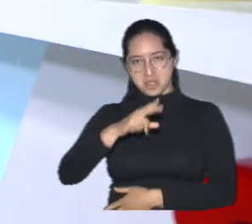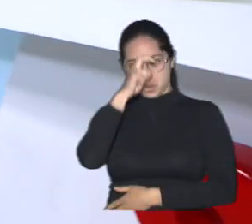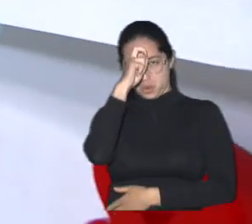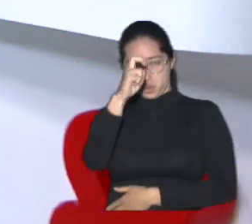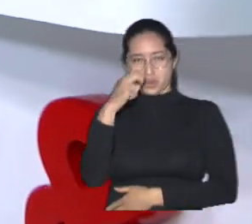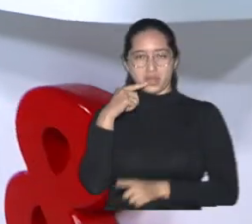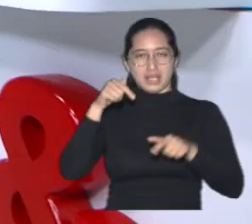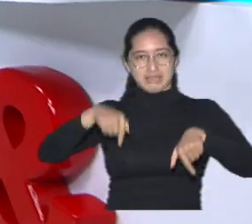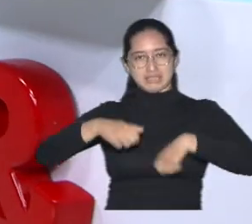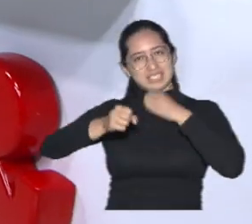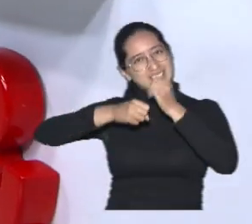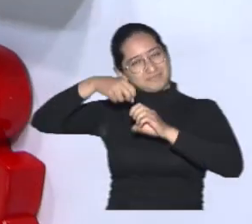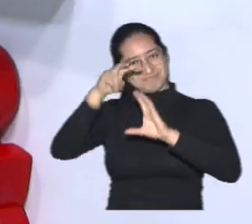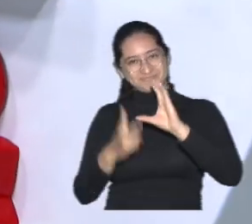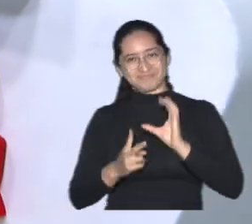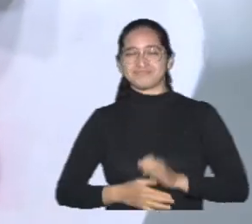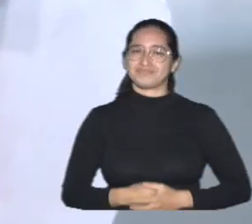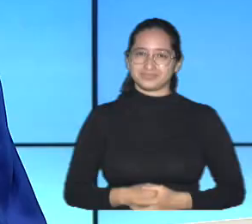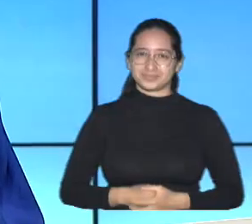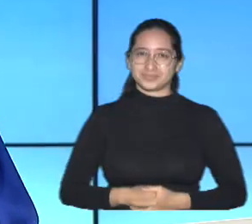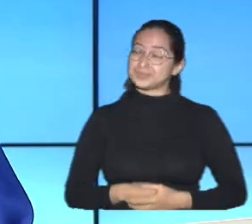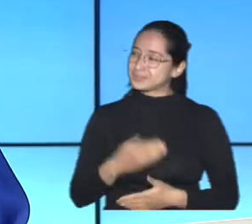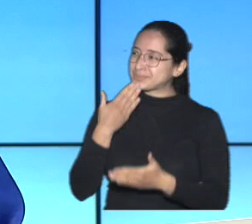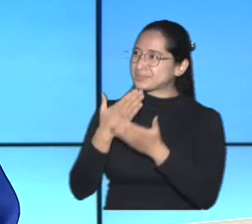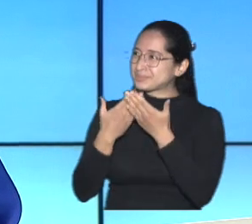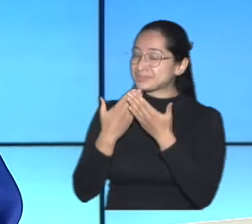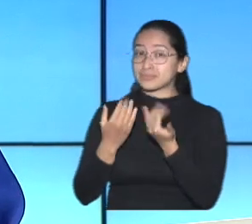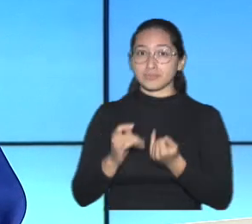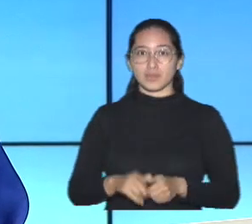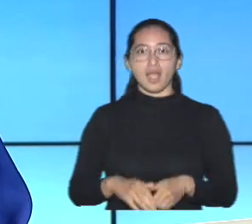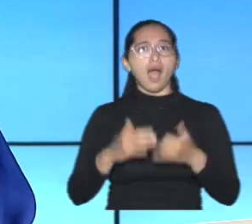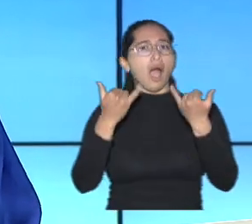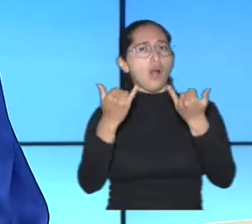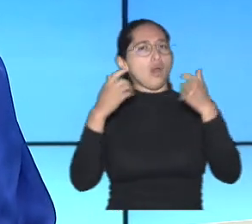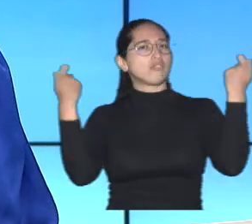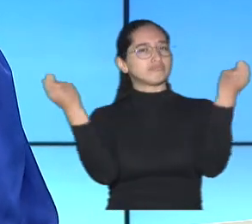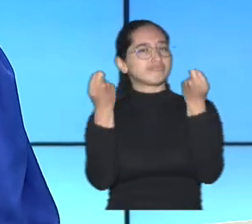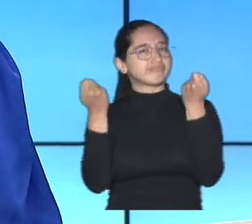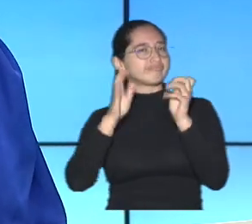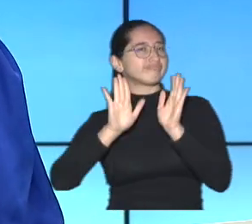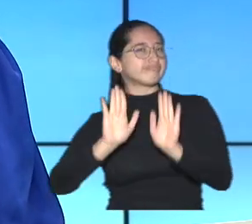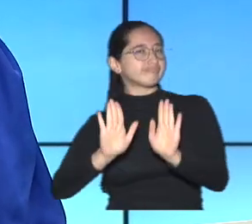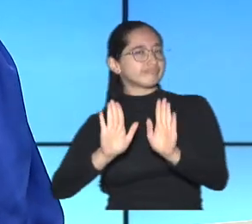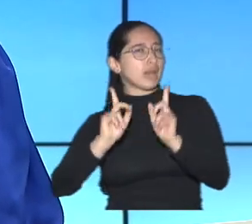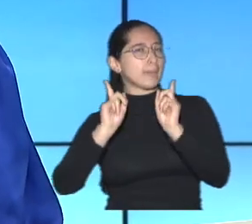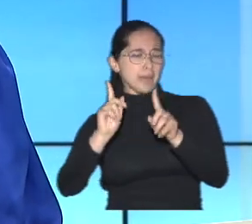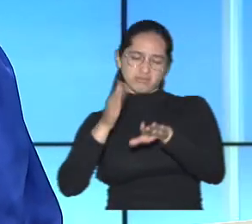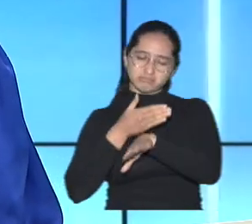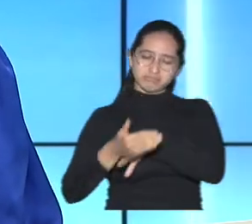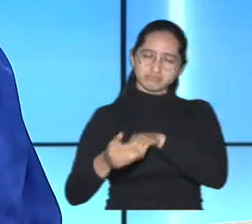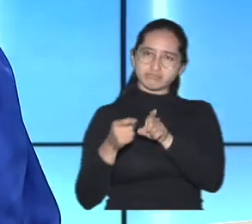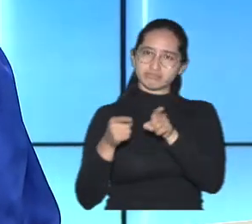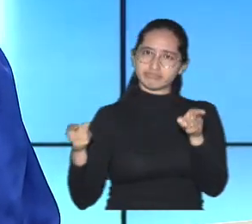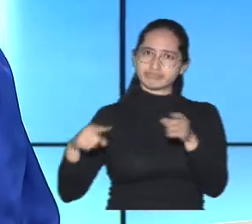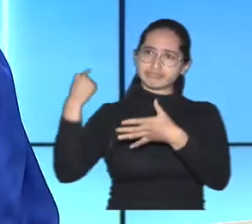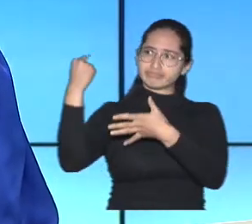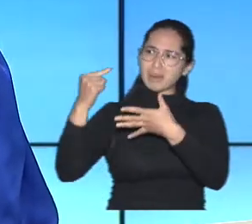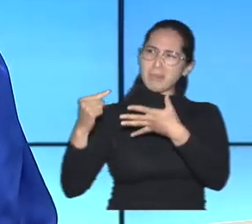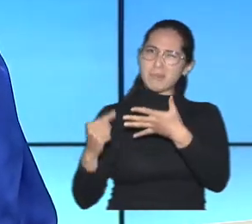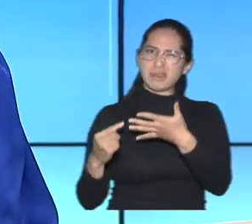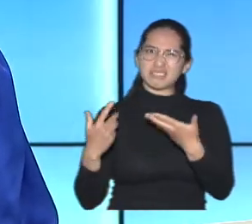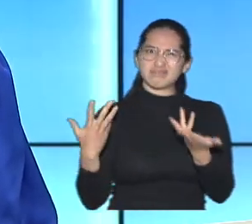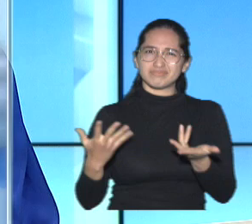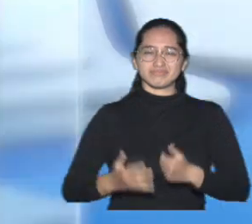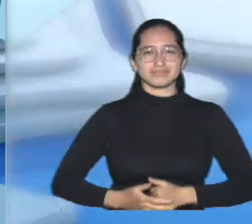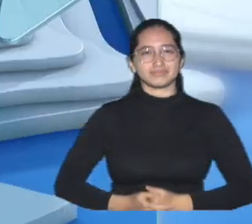Luengas Para Noticentro 1 CMI Así es Estic Muchas gracias Y con esta información Vamos a hacer Una pequeña pausa Pero cuando volvamos A Noticentro